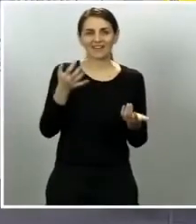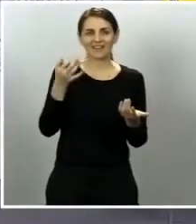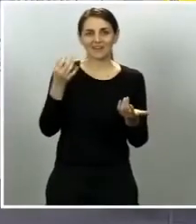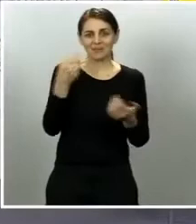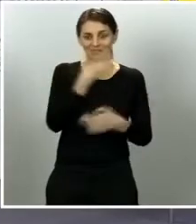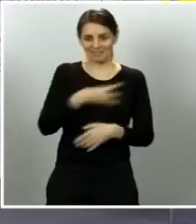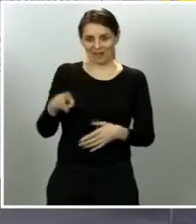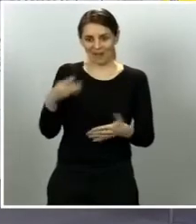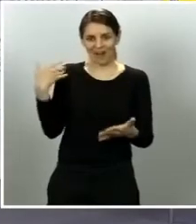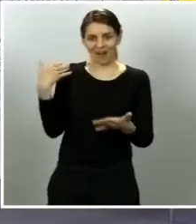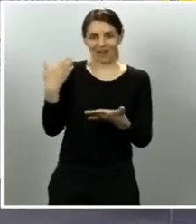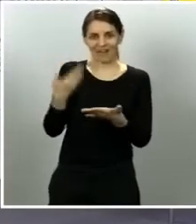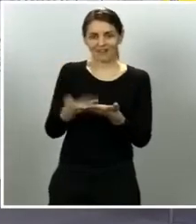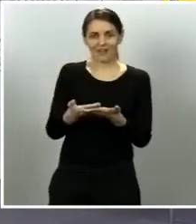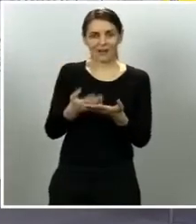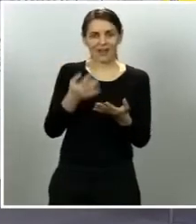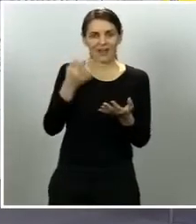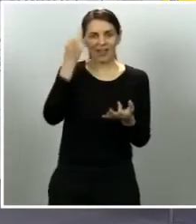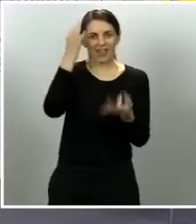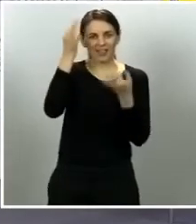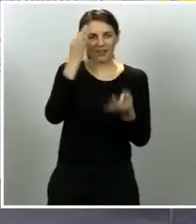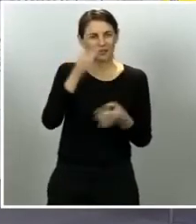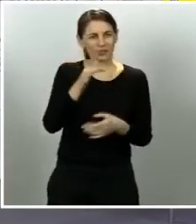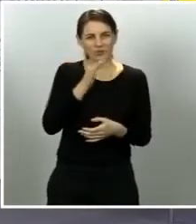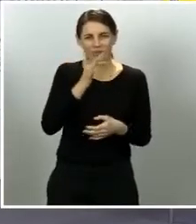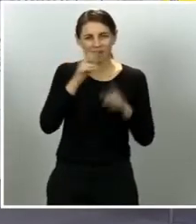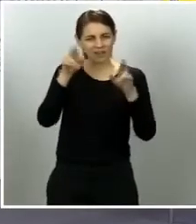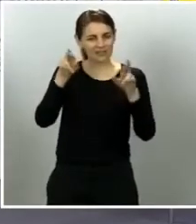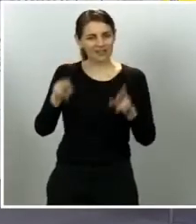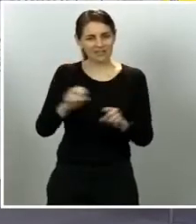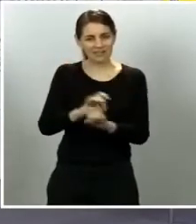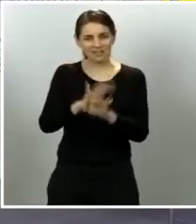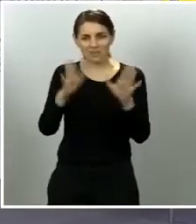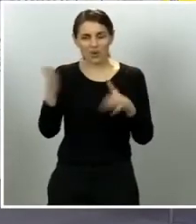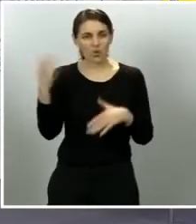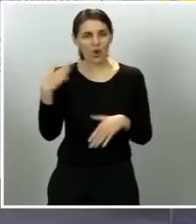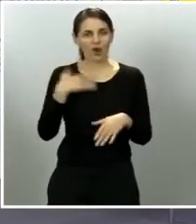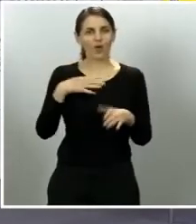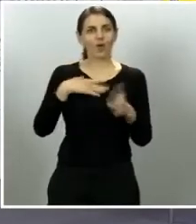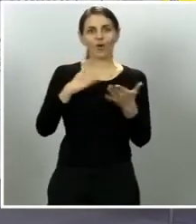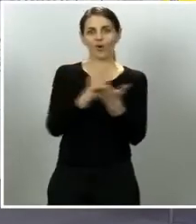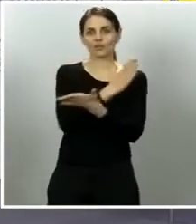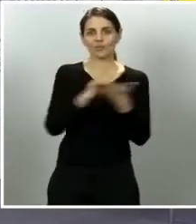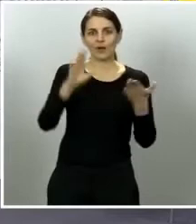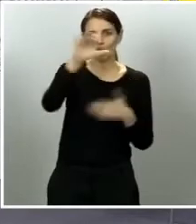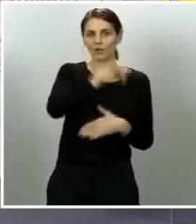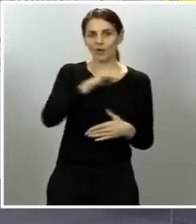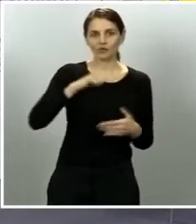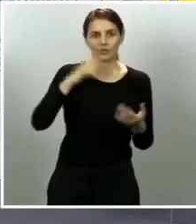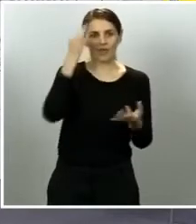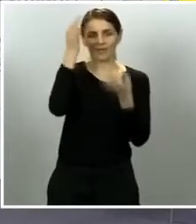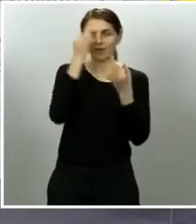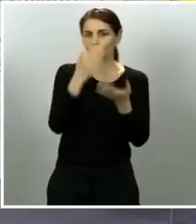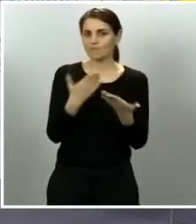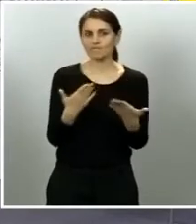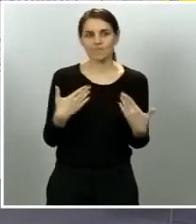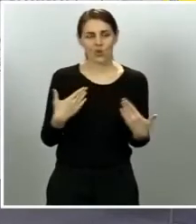no tengamos esos datos completos y desglosados por comunidades autónomas también había un lote de material